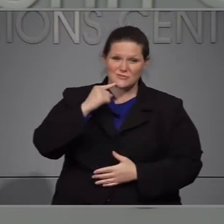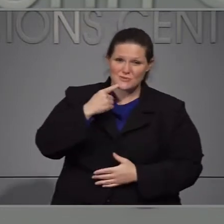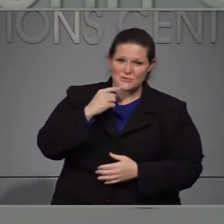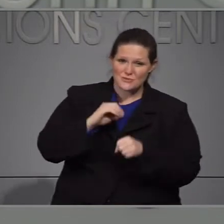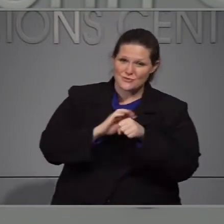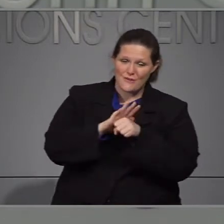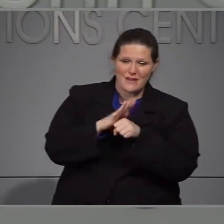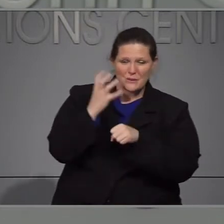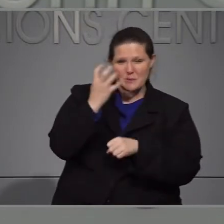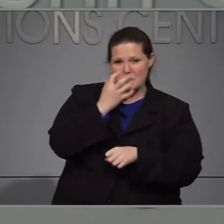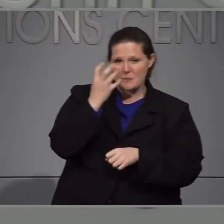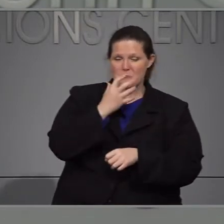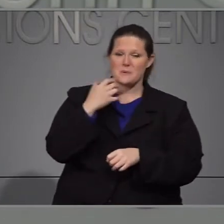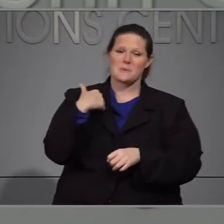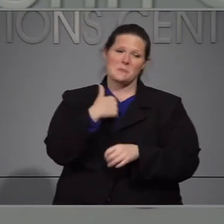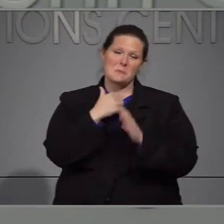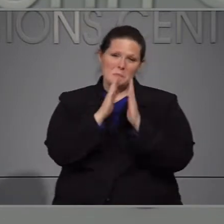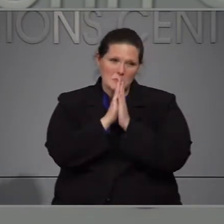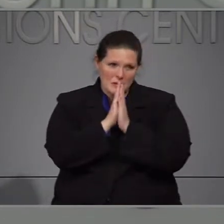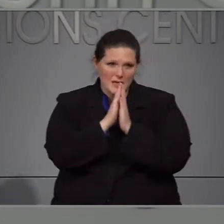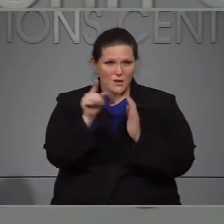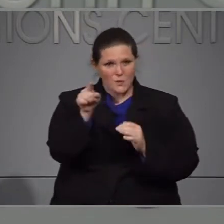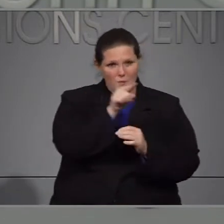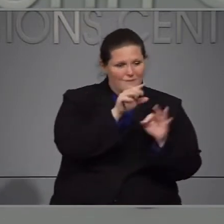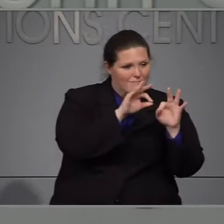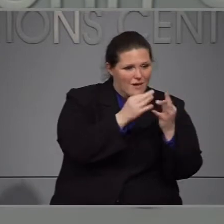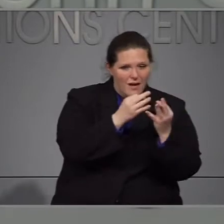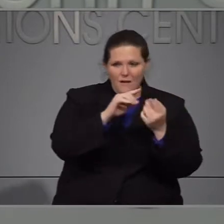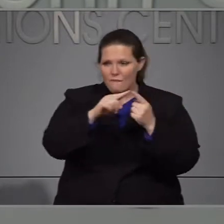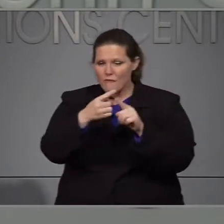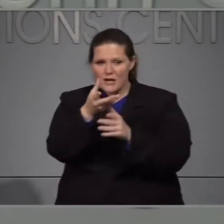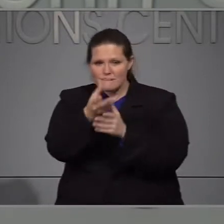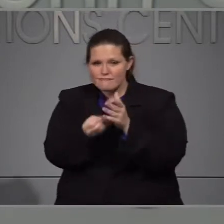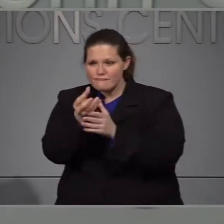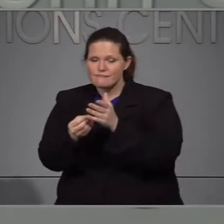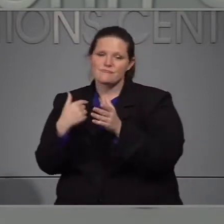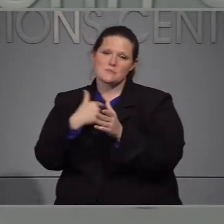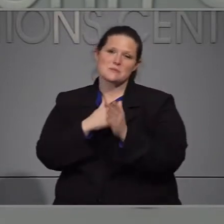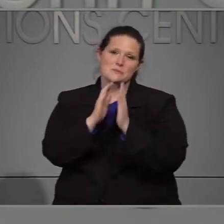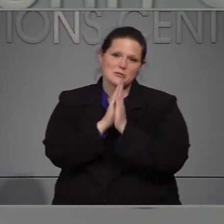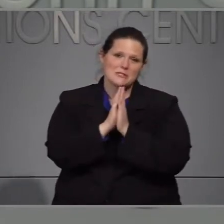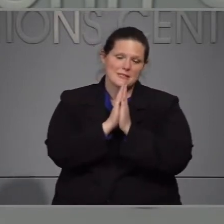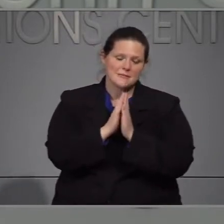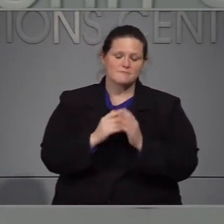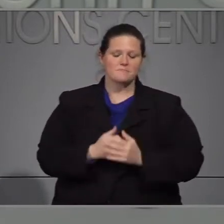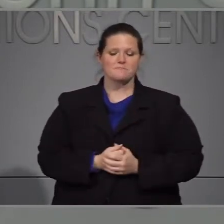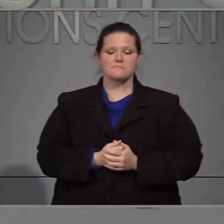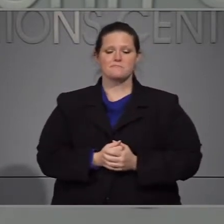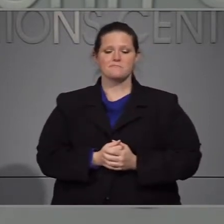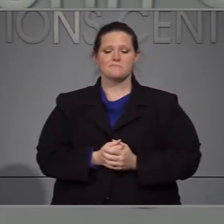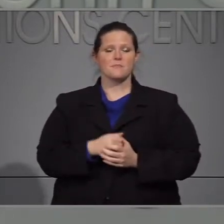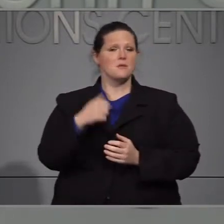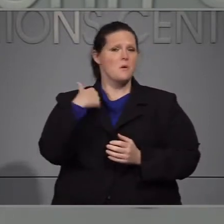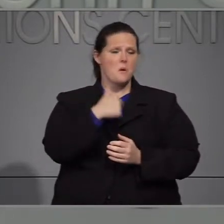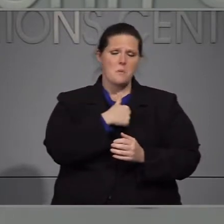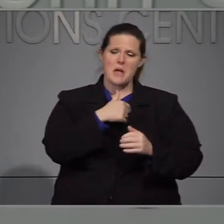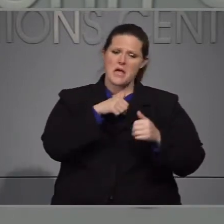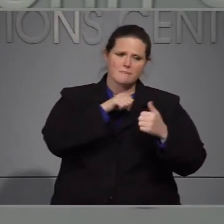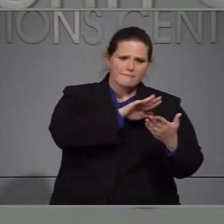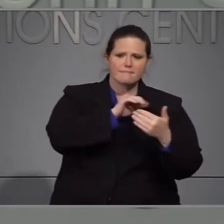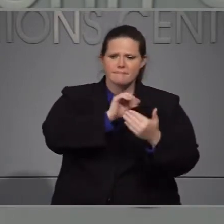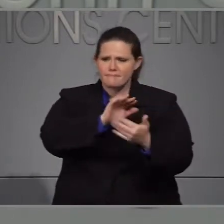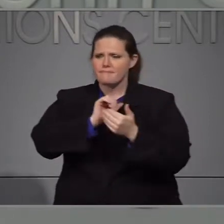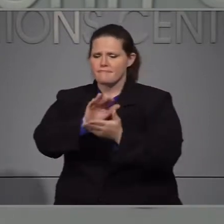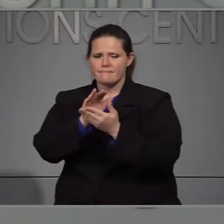Oramos por todos aquellos quienes quienes han perdido perdido a un ser querido con este virus. Al continuar luchando COVID-19